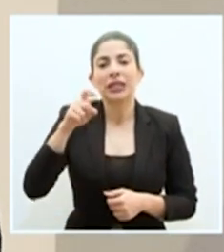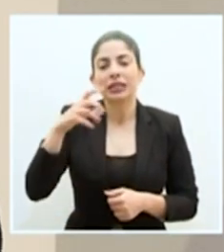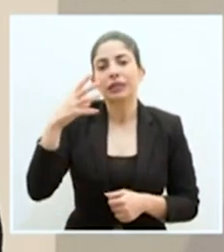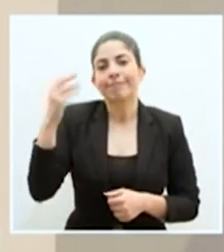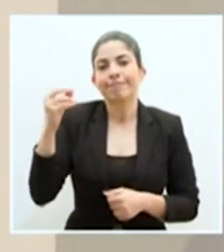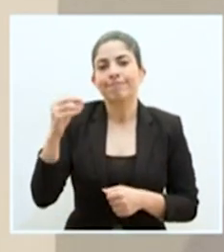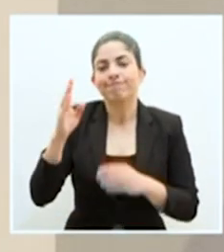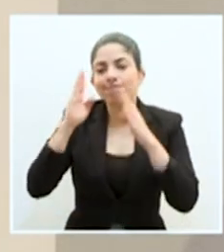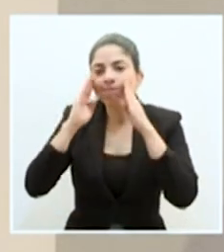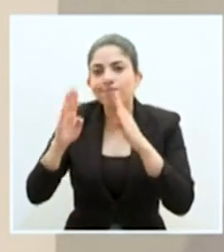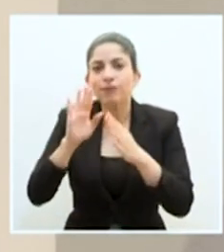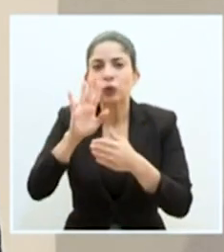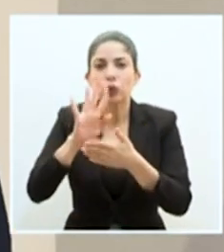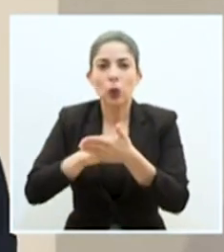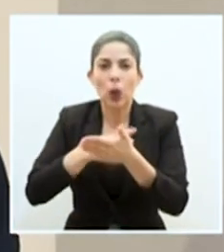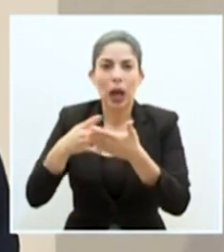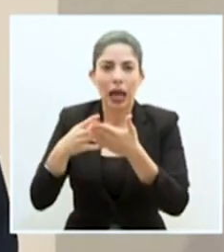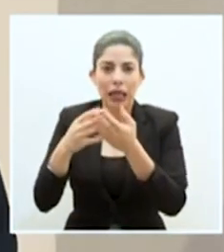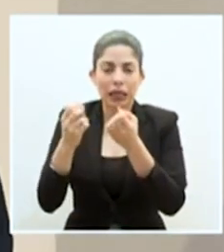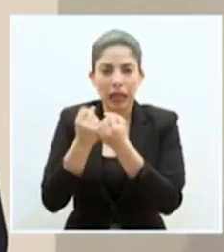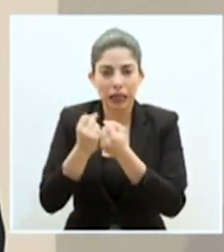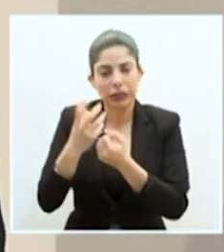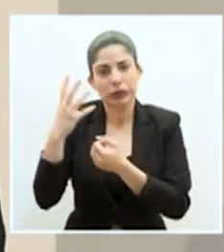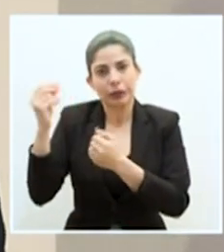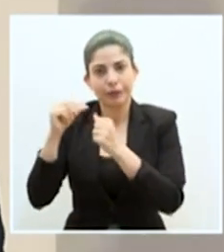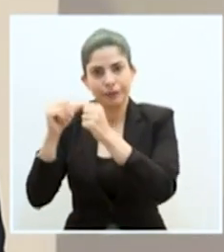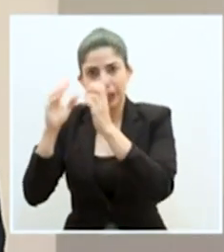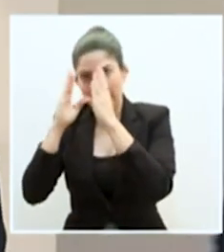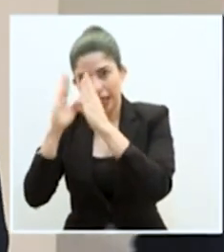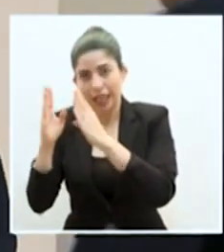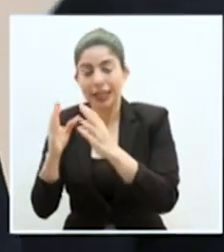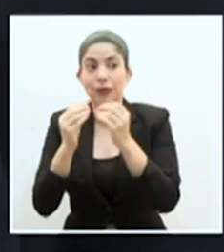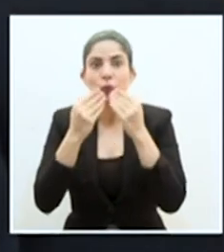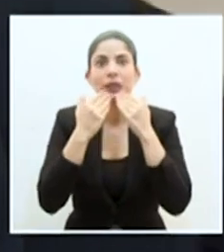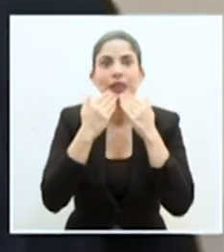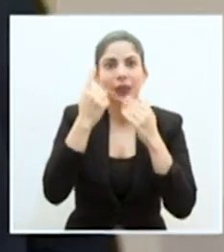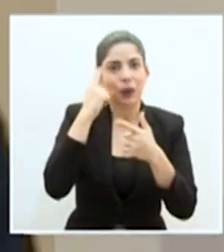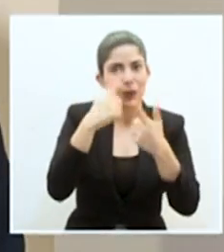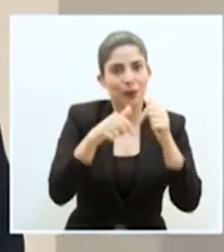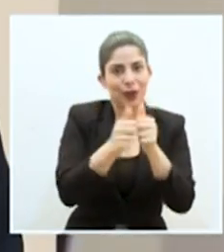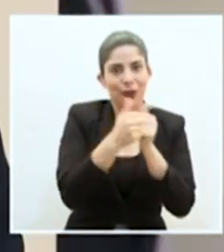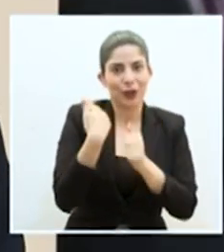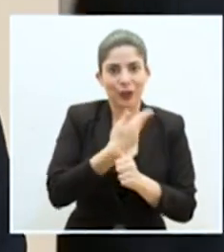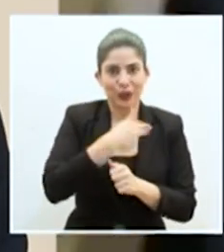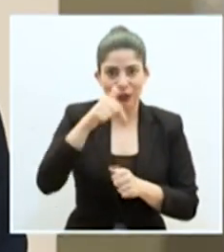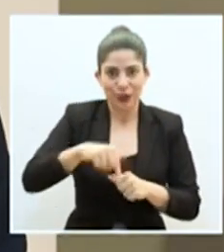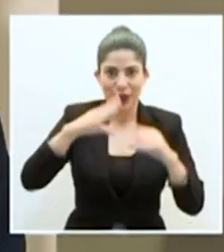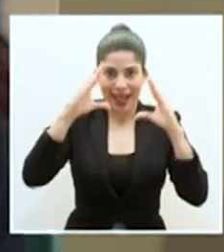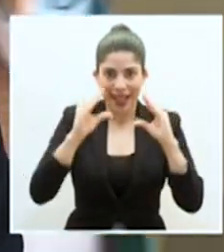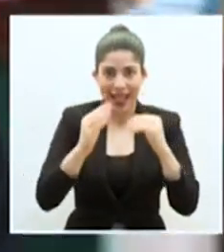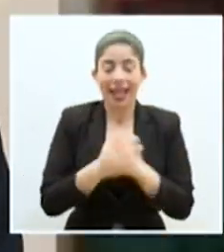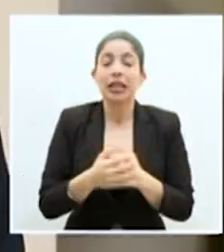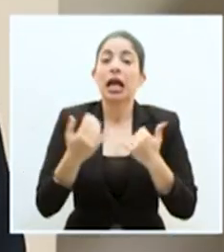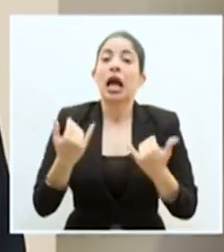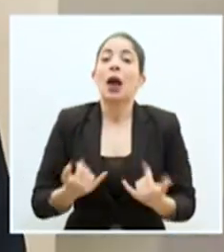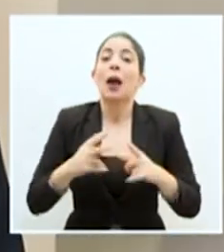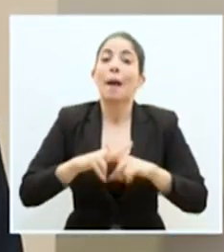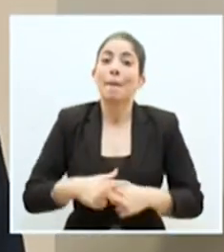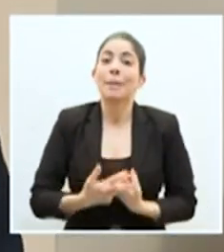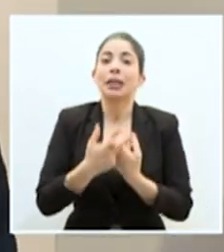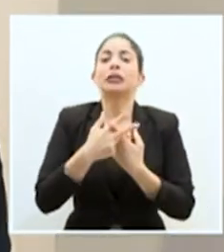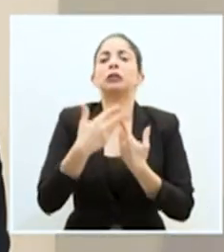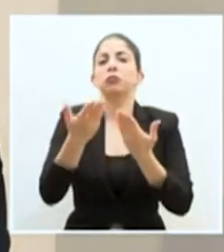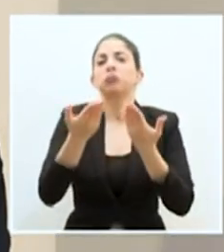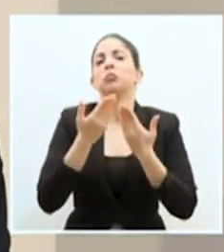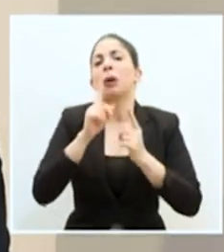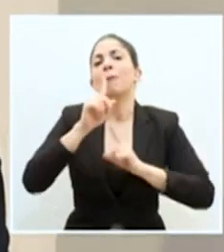continuar con asuntos propios de su agenda. Le agradecemos habernos acompañado esta tarde e iniciamos con el periodo